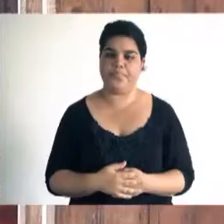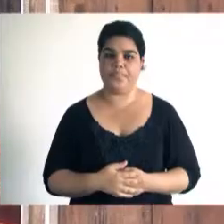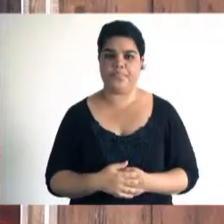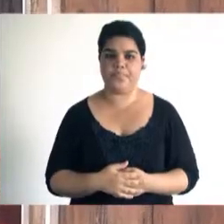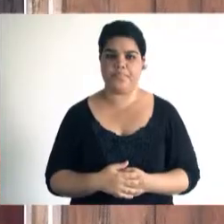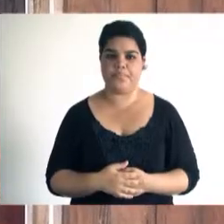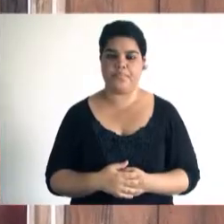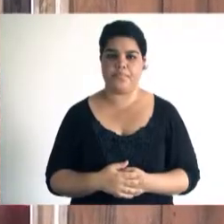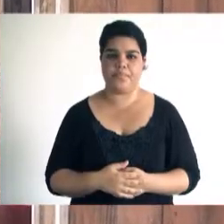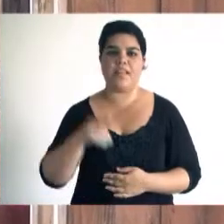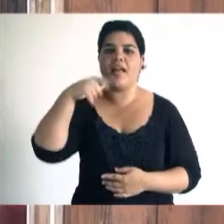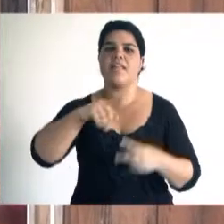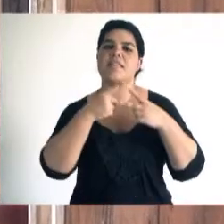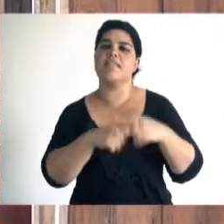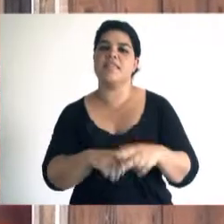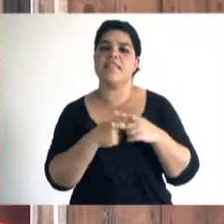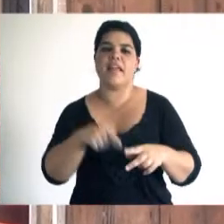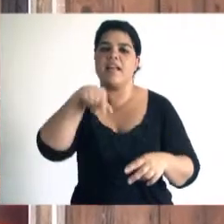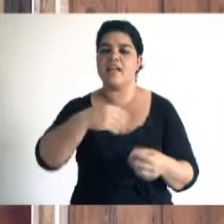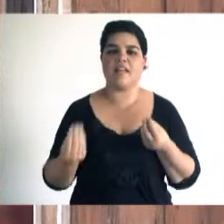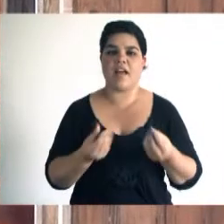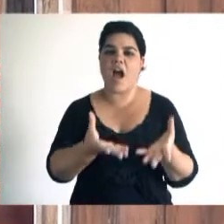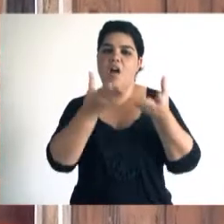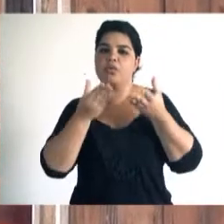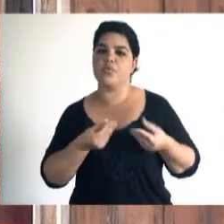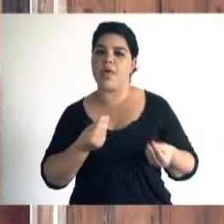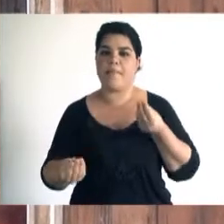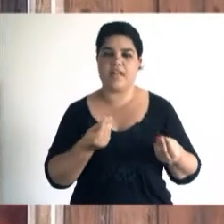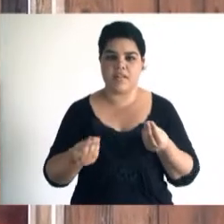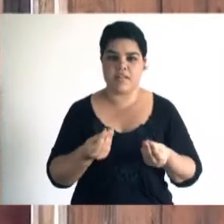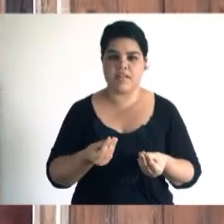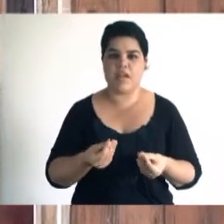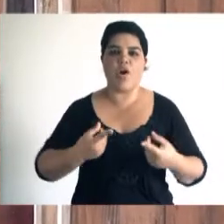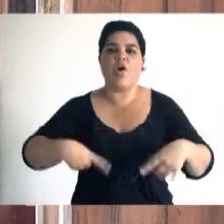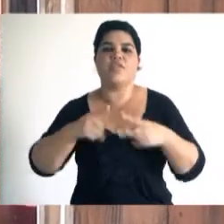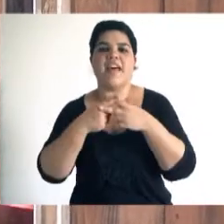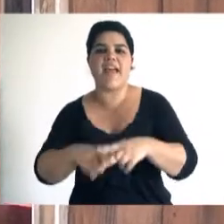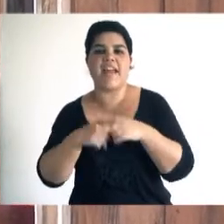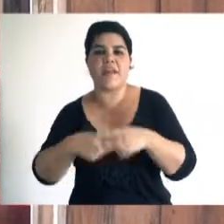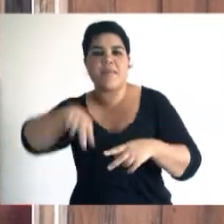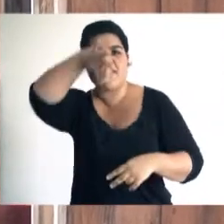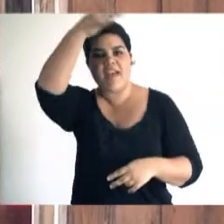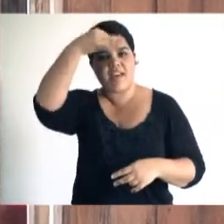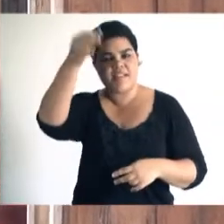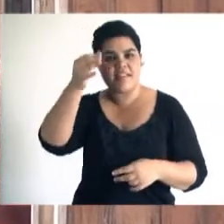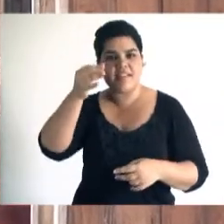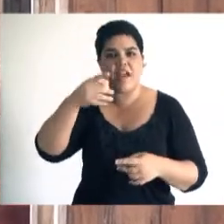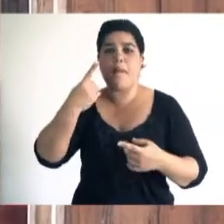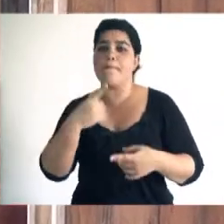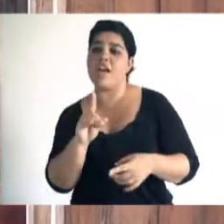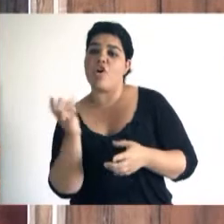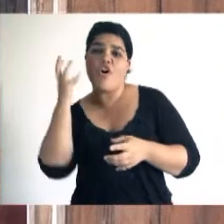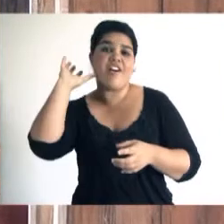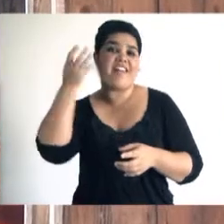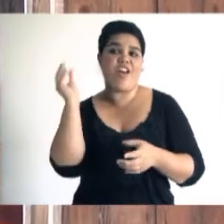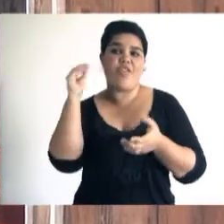El taller, lo que pretende es, el taller de Radio Arte, adquirir herramientas artísticas para las producciones radiales.